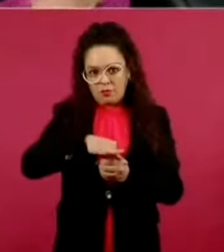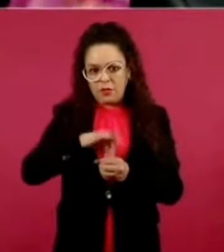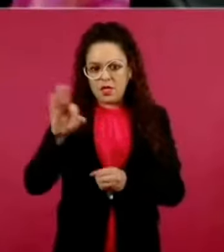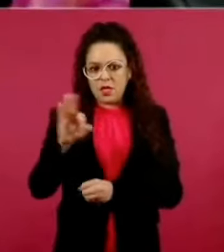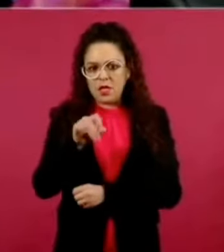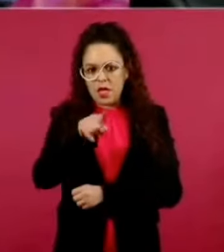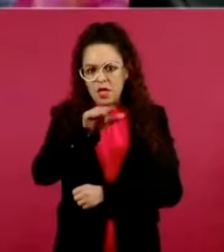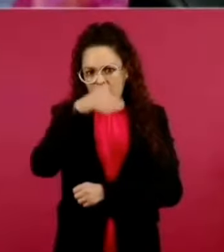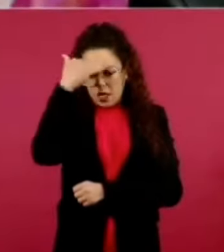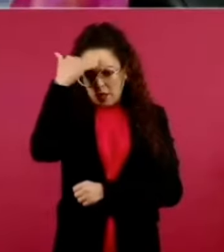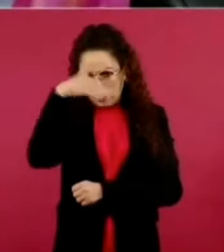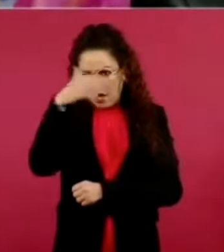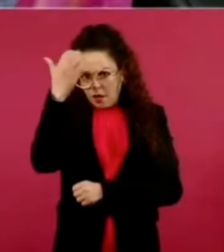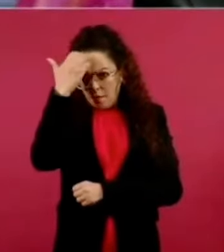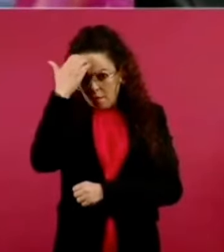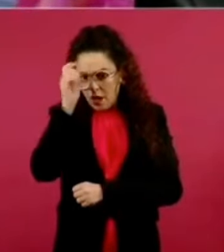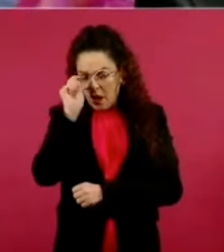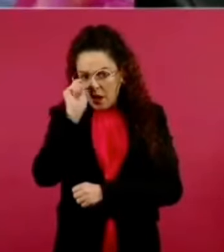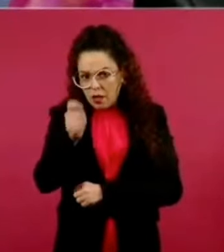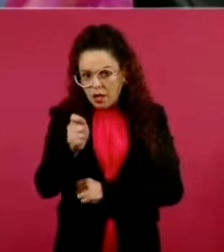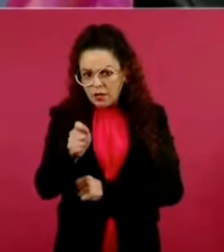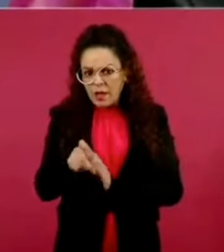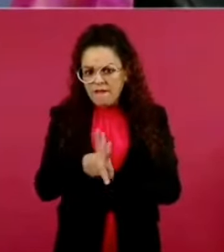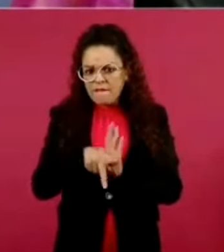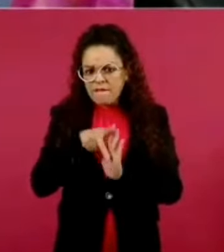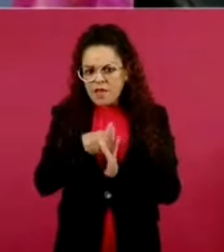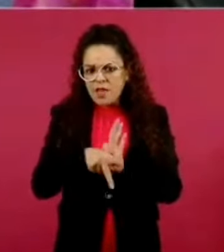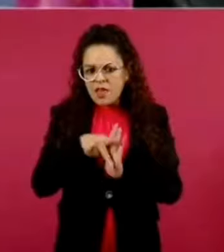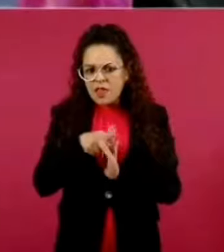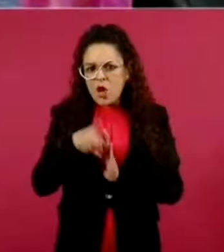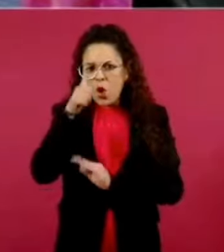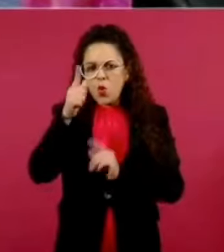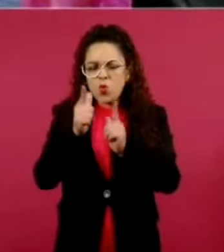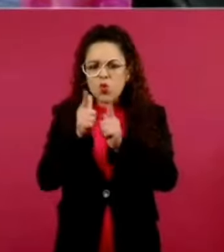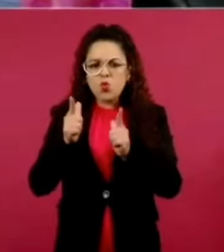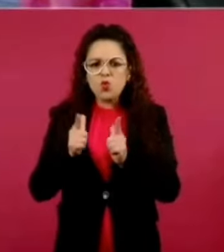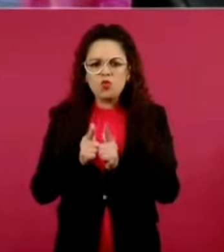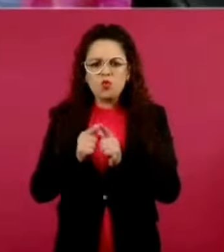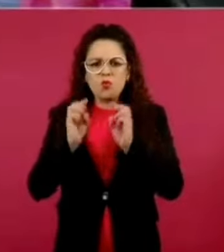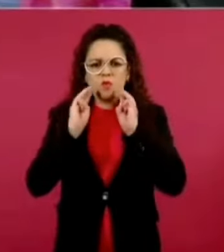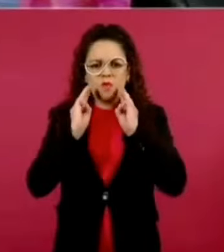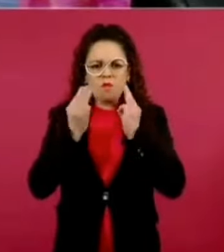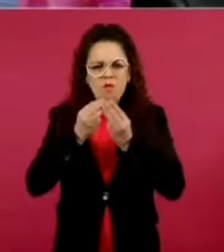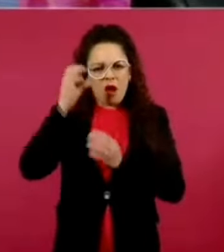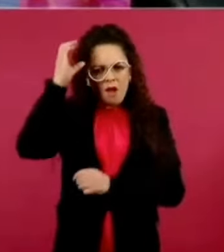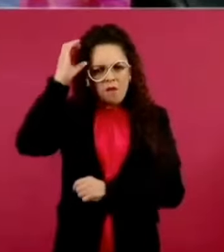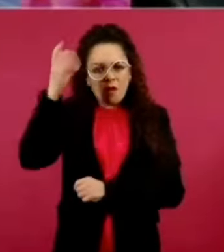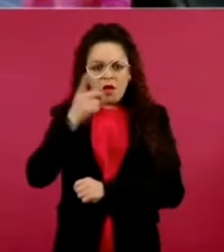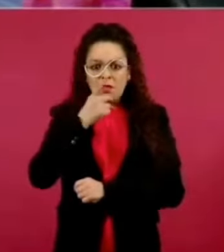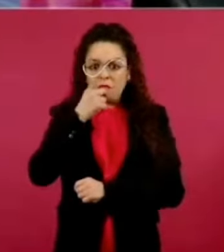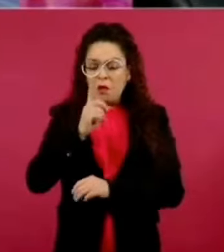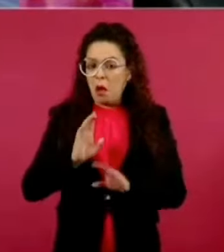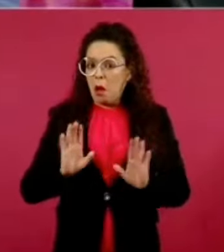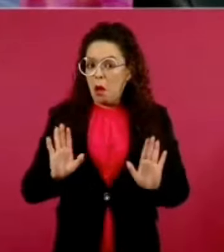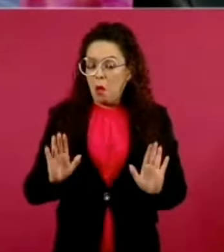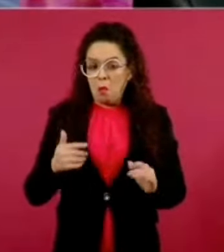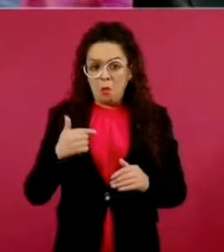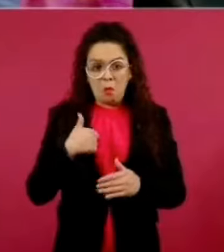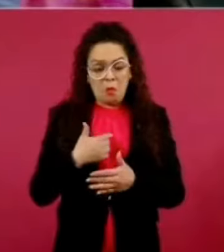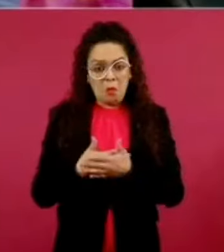del tema de un video que surgió en las últimas horas en el que un grupo criminal habla de deslindes en torno a